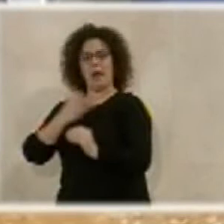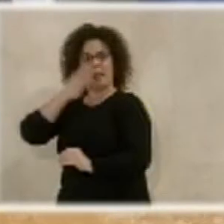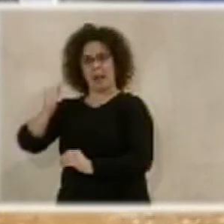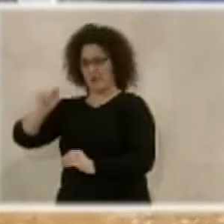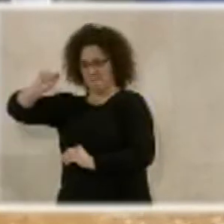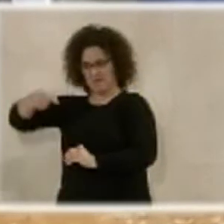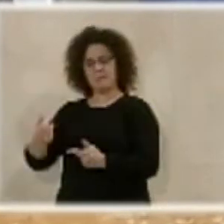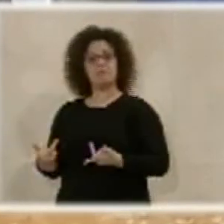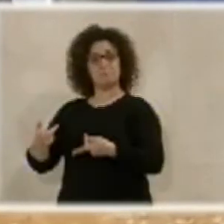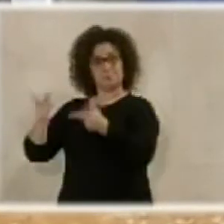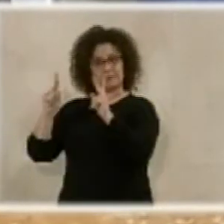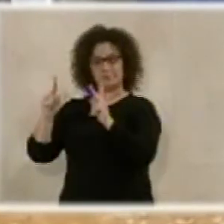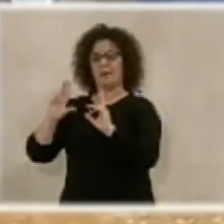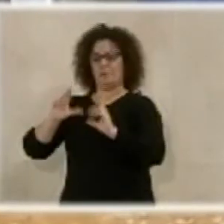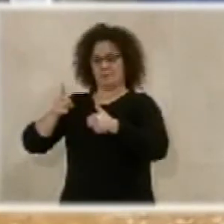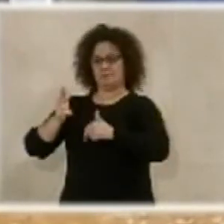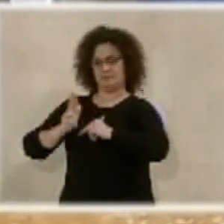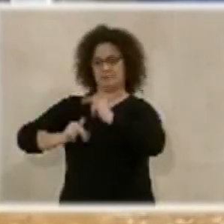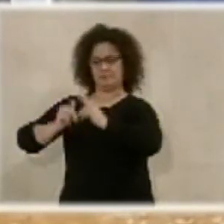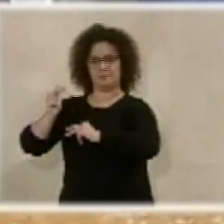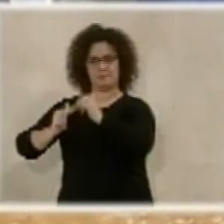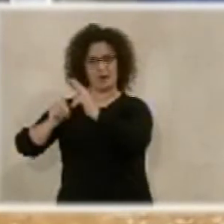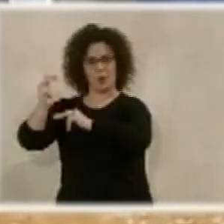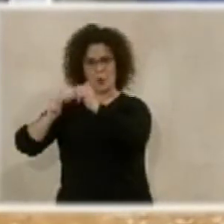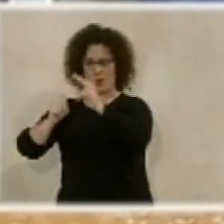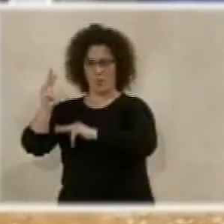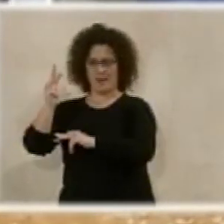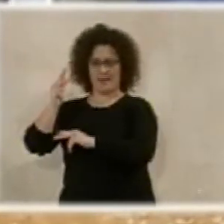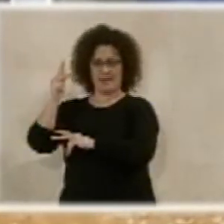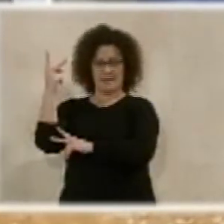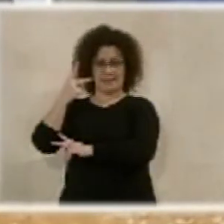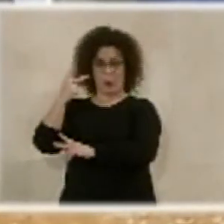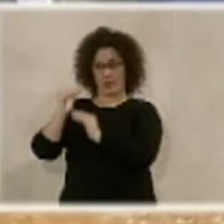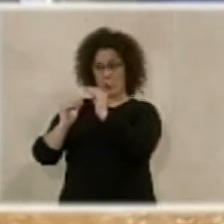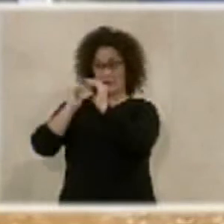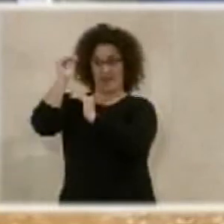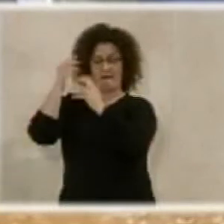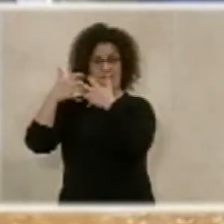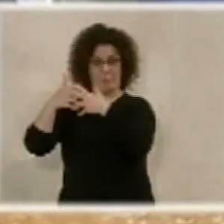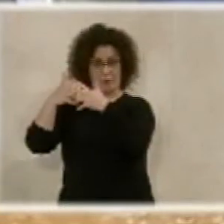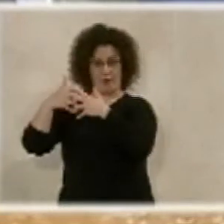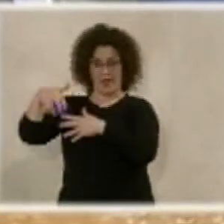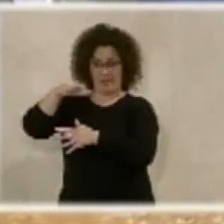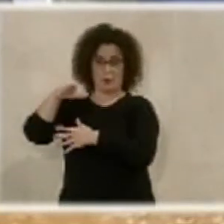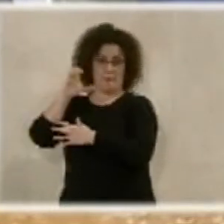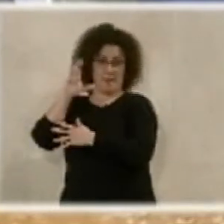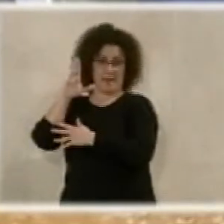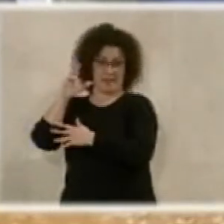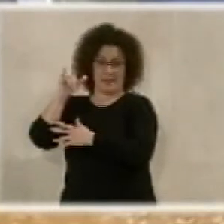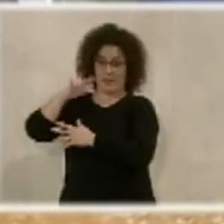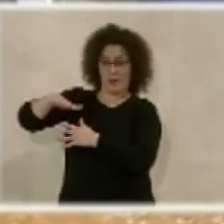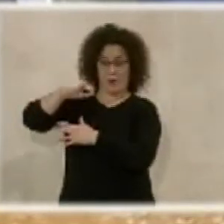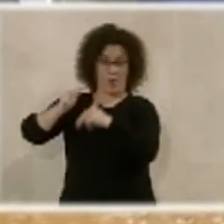de la unidad de de la segunda unidad funcional dentro de ese peri, de la obra de urbanización,